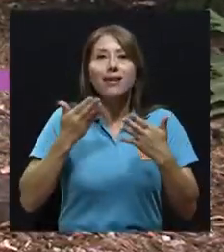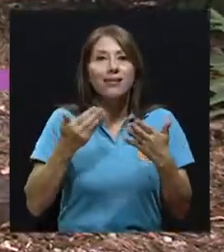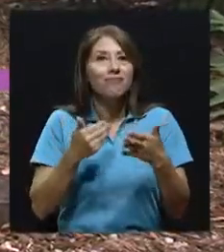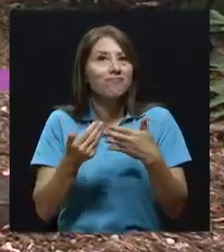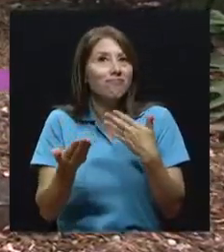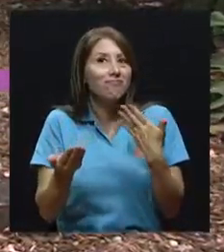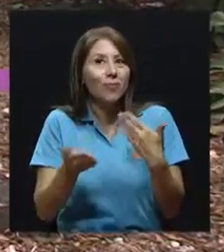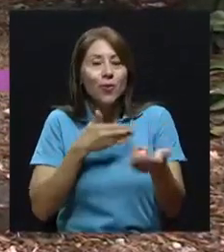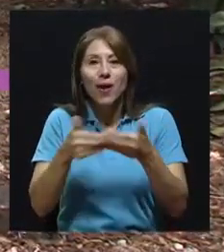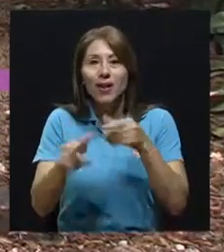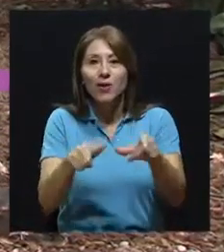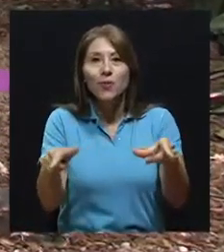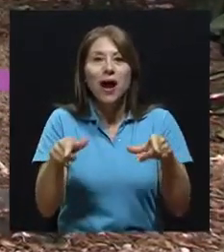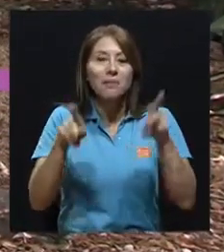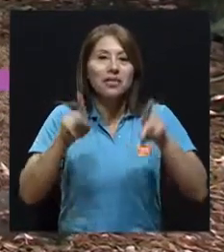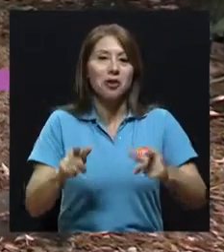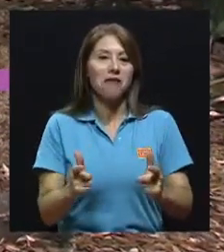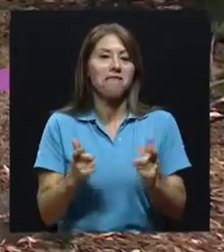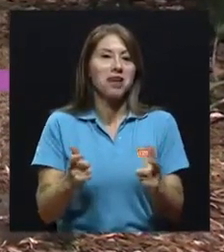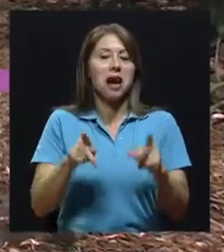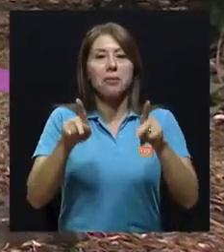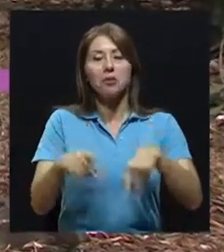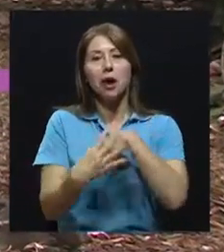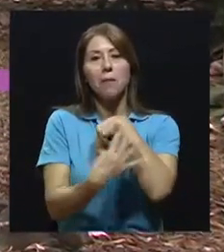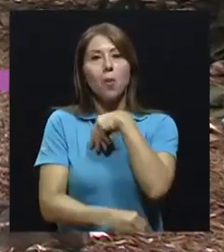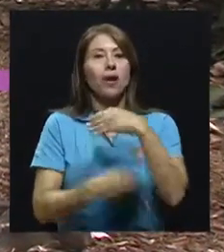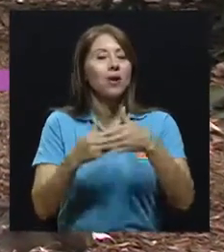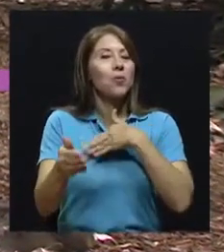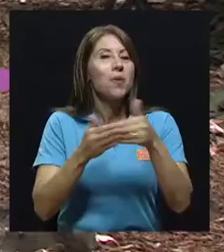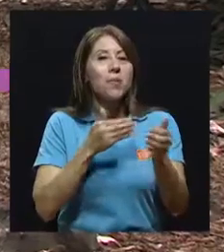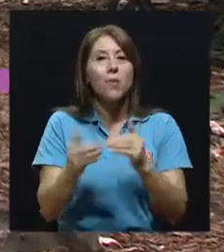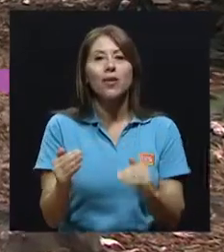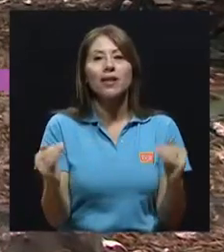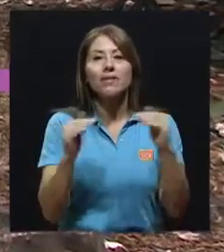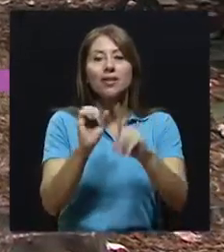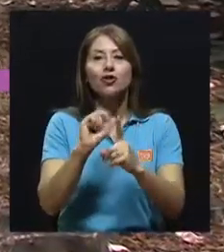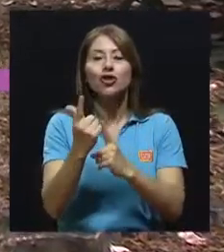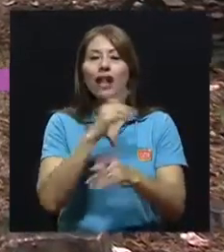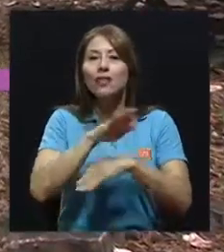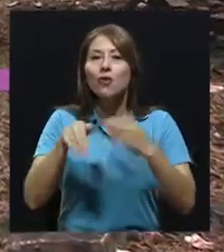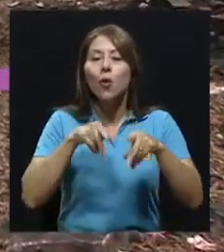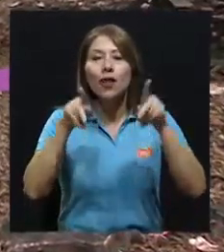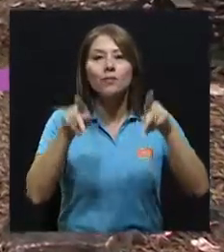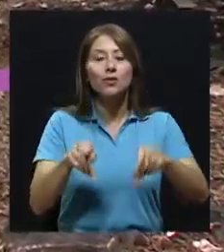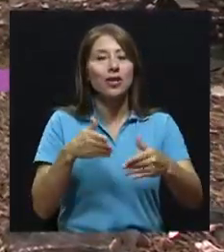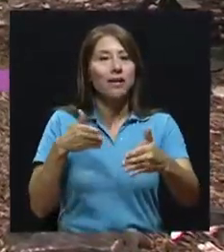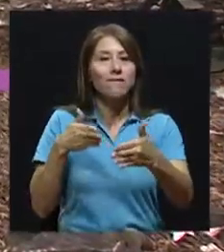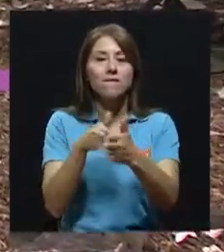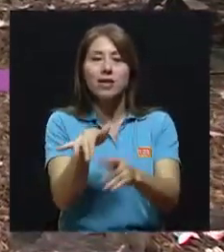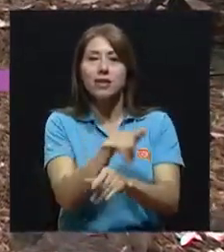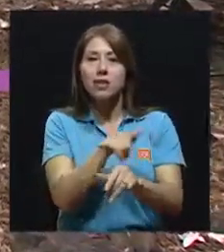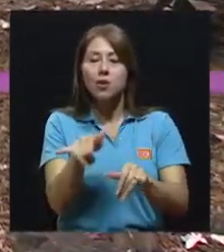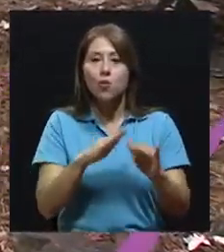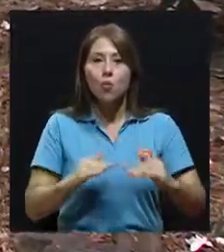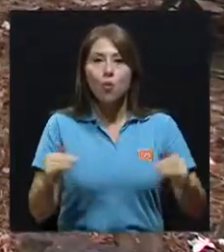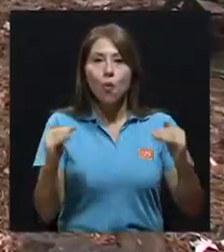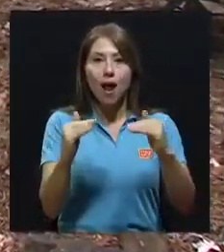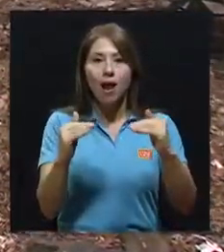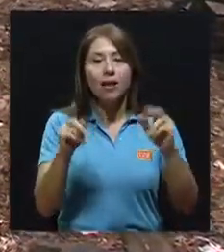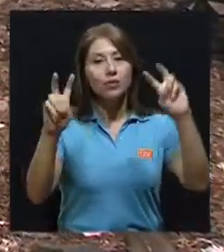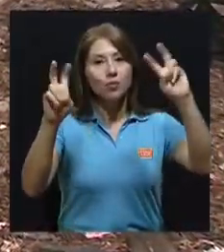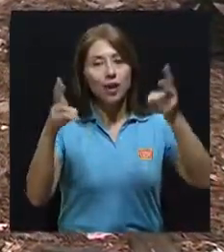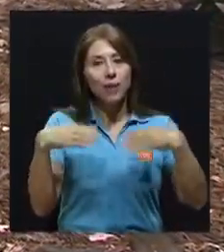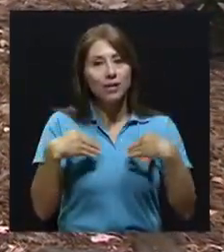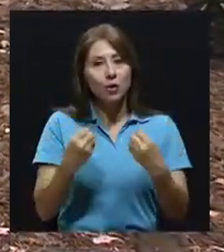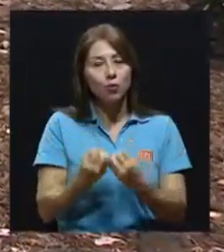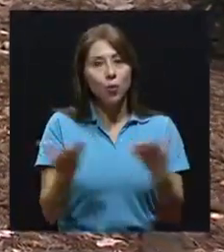a respirar el aire, sean personas ricas, pobres, independientemente del estatus social que usted tenga, todos nos vemos igualmente afectados. Y es un tema